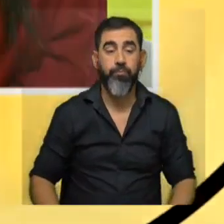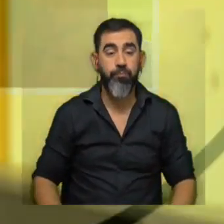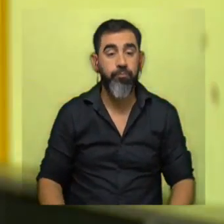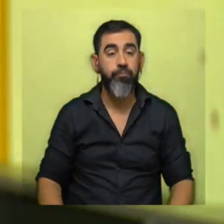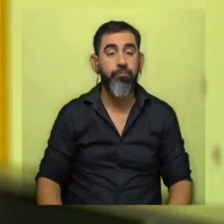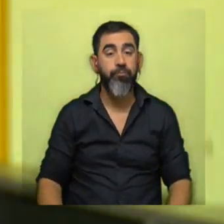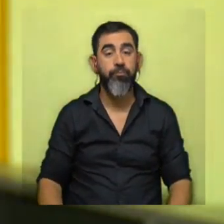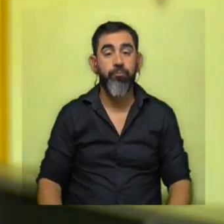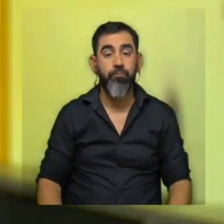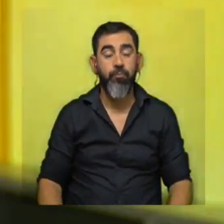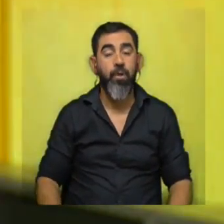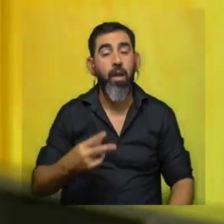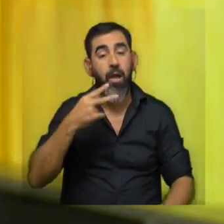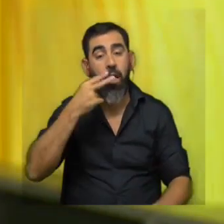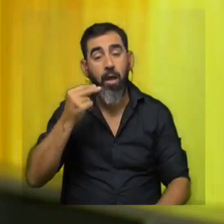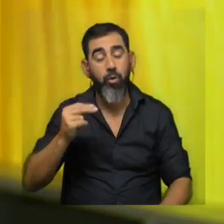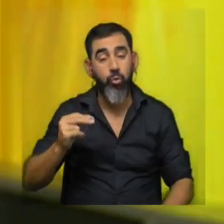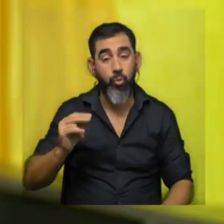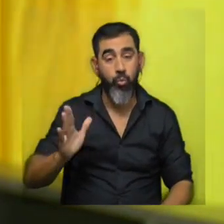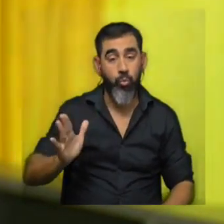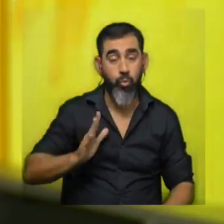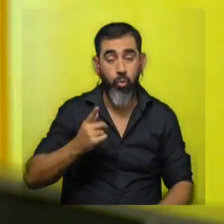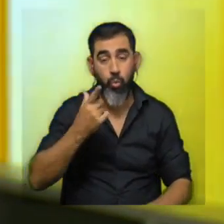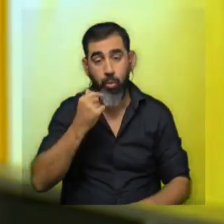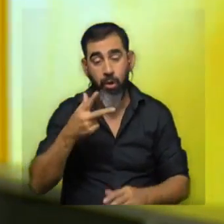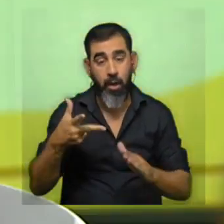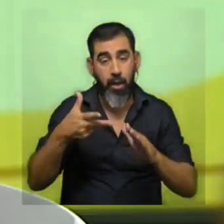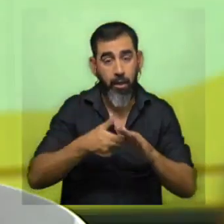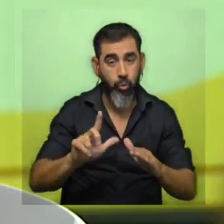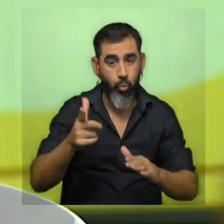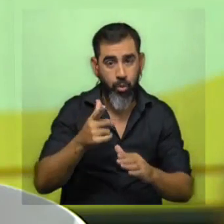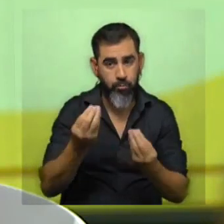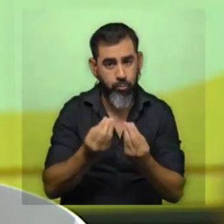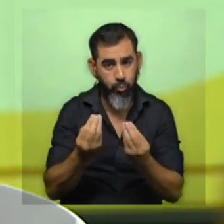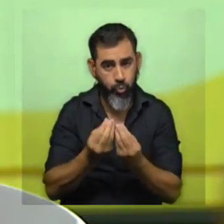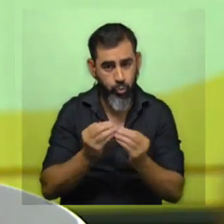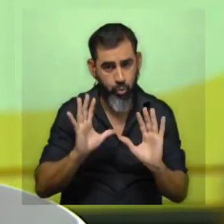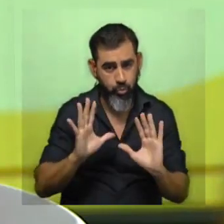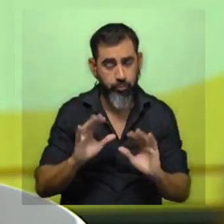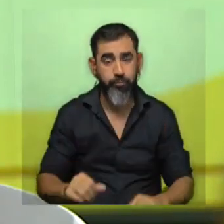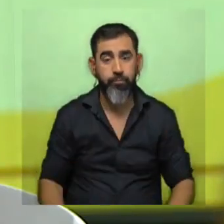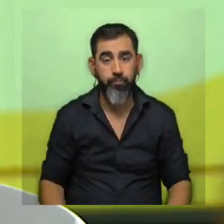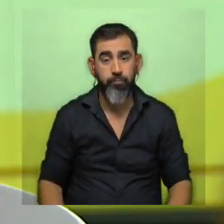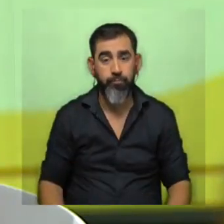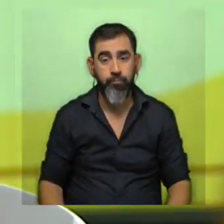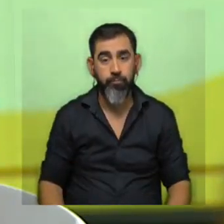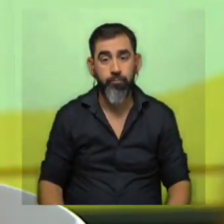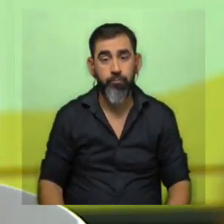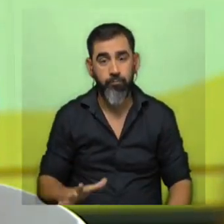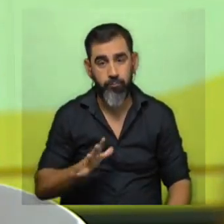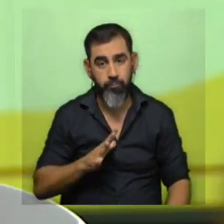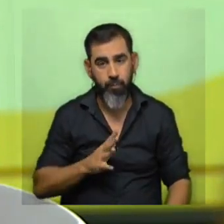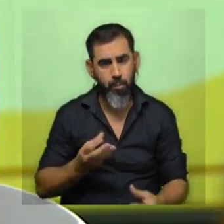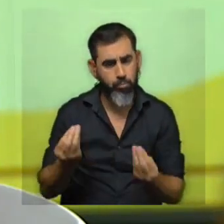tasa de gatos y gatas sin castrar en Uruguay es relativamente alta digamos debería ser menor no en realidad tenemos altísima